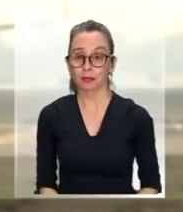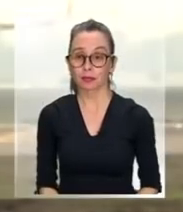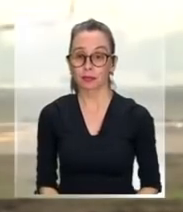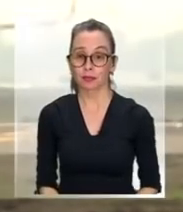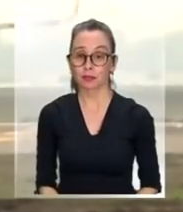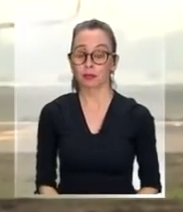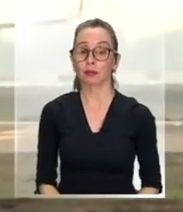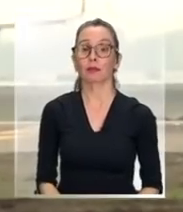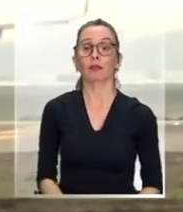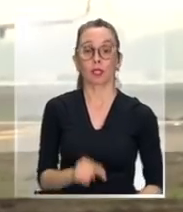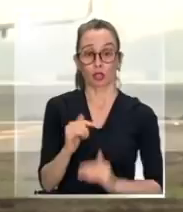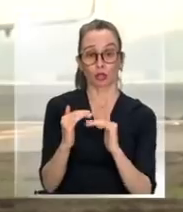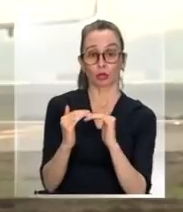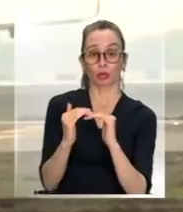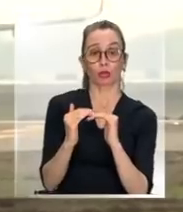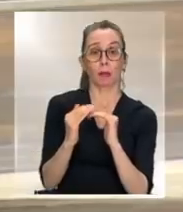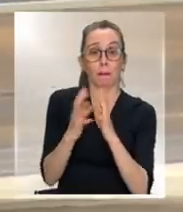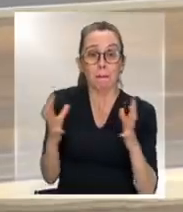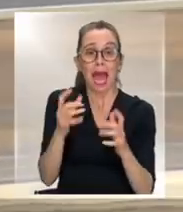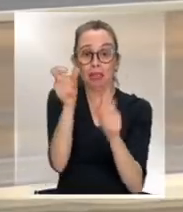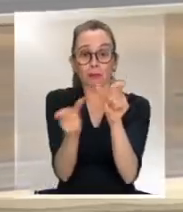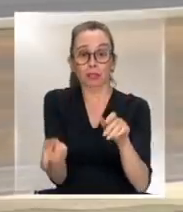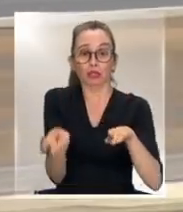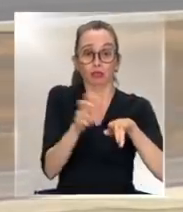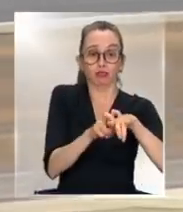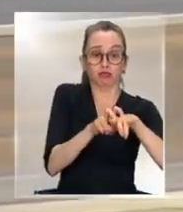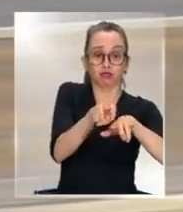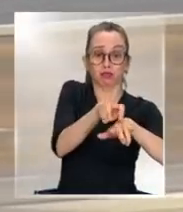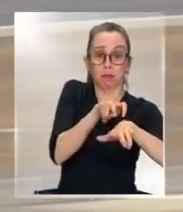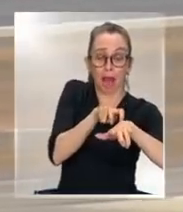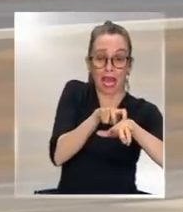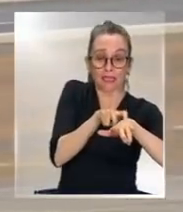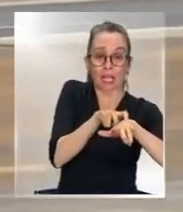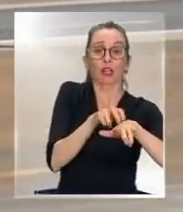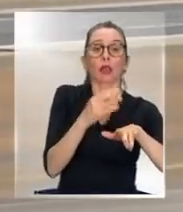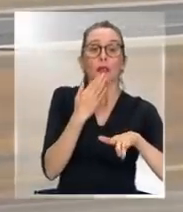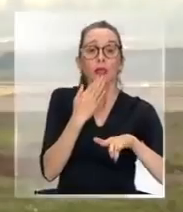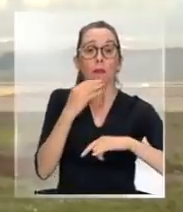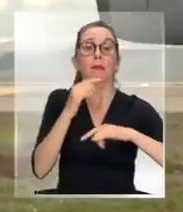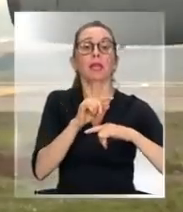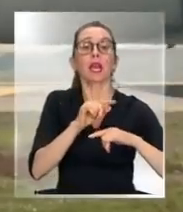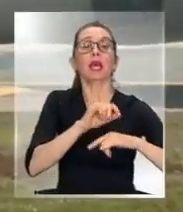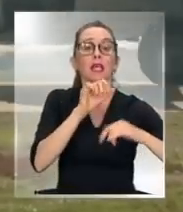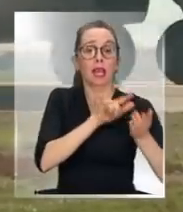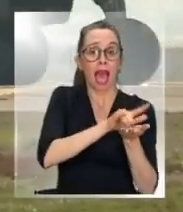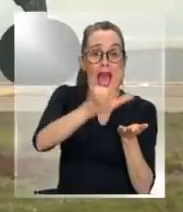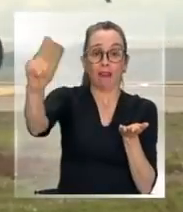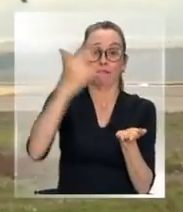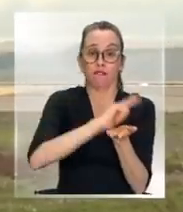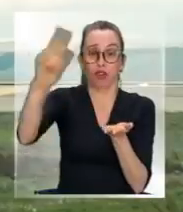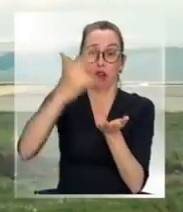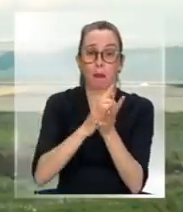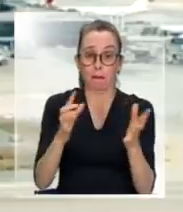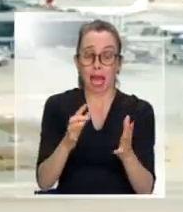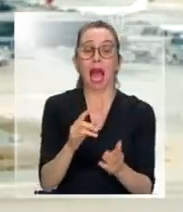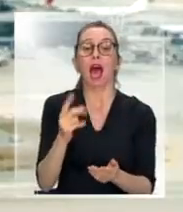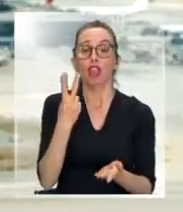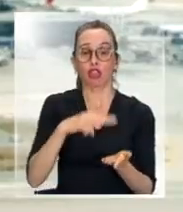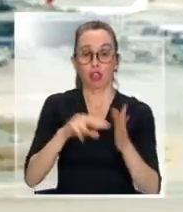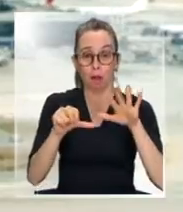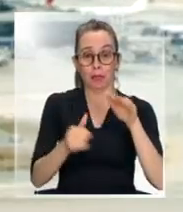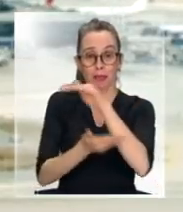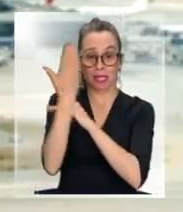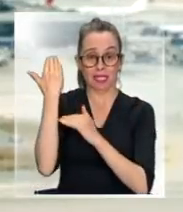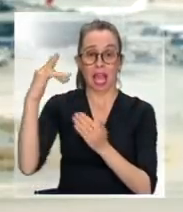No solo ha aumentado la cantidad de pasajeros, sino también de las operaciones de aeronaves. Si en 2016 en el aeropuerto Arturo